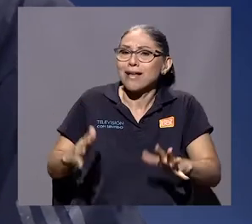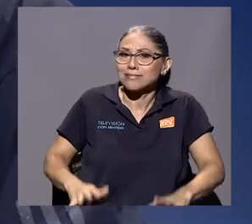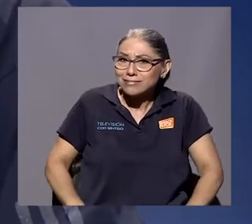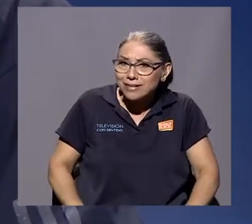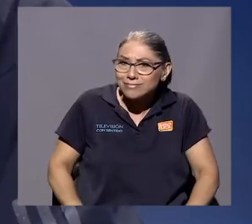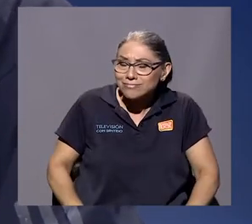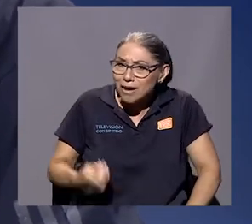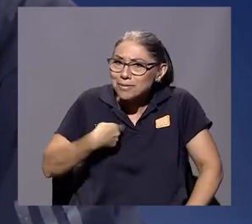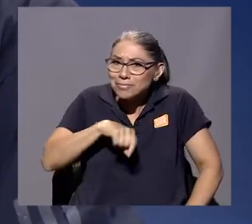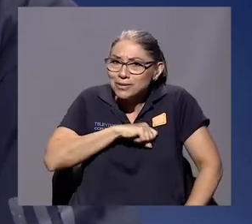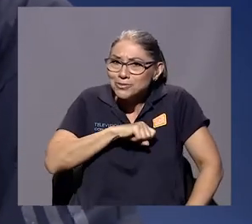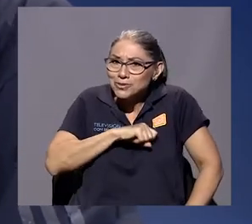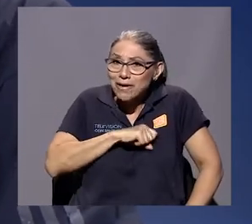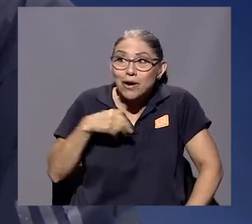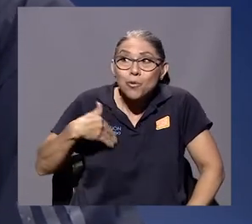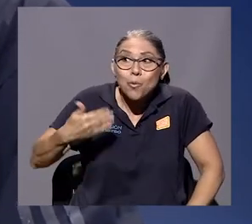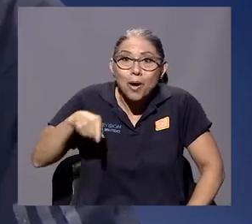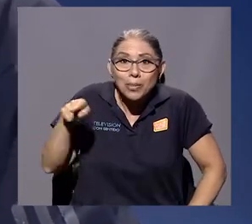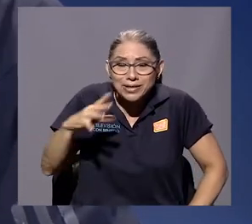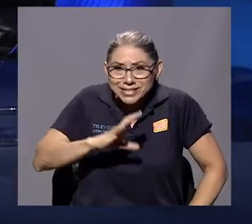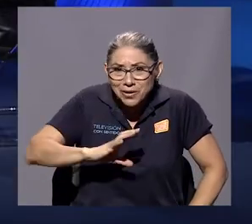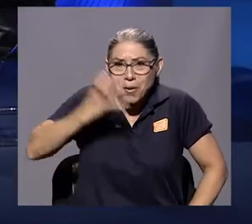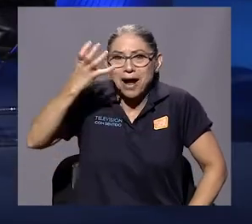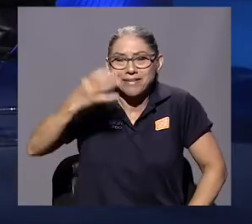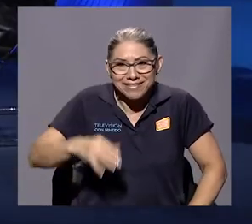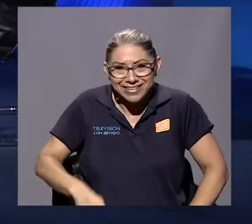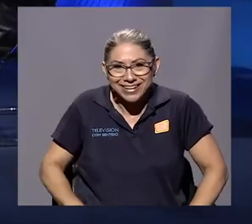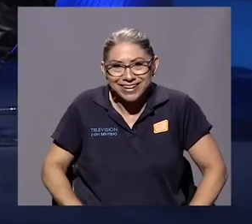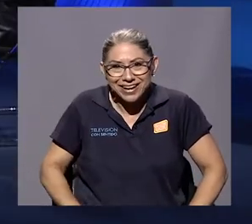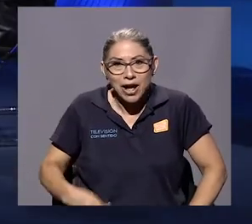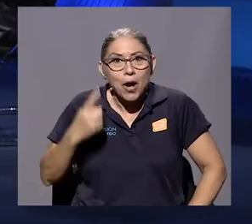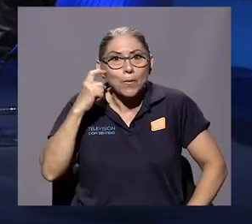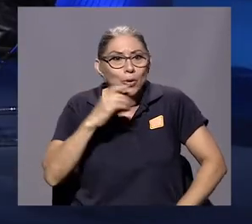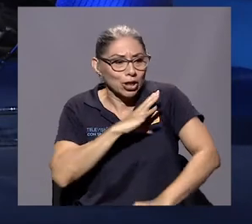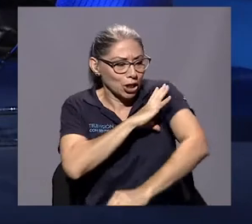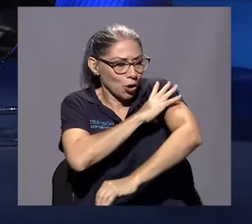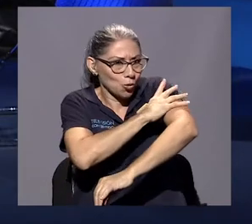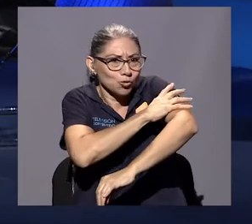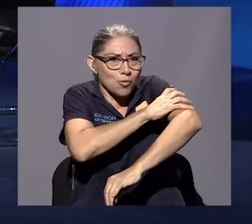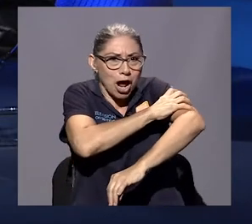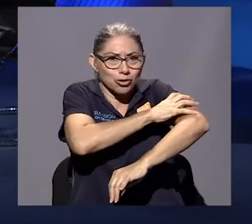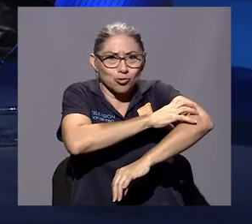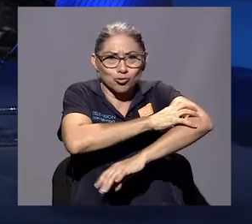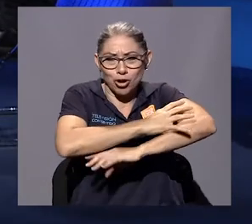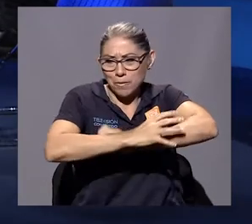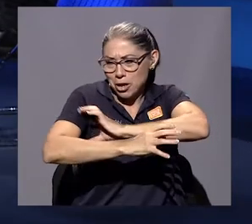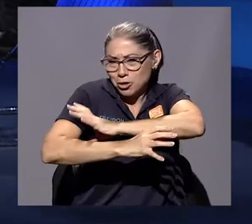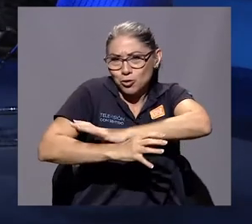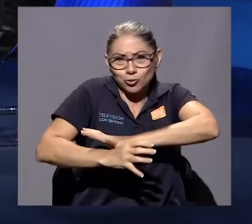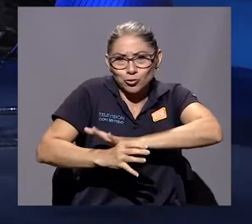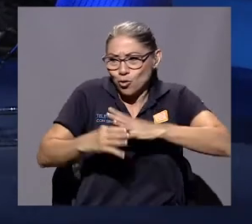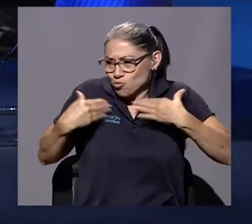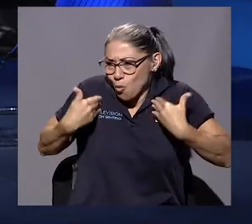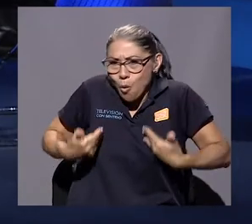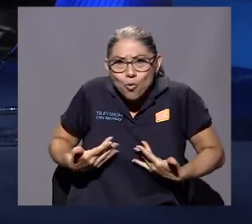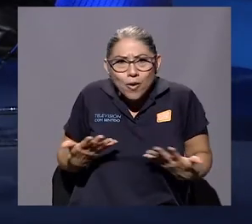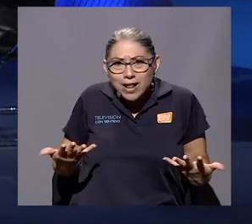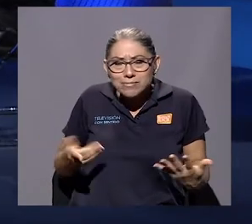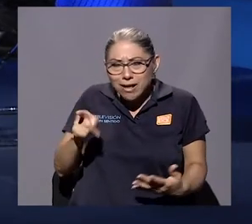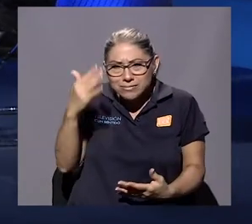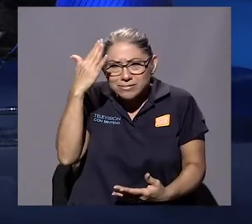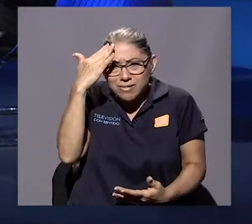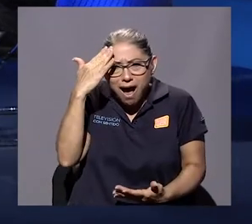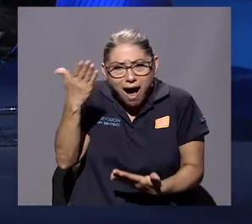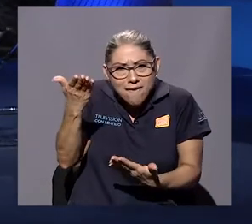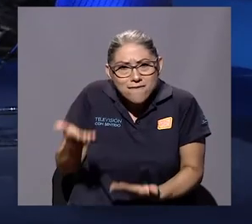impresionante. A mí me asustaba cuando se enojaba, porque son unos brazos tremendos, todo él, ¿verdad? Y